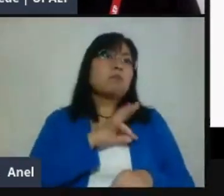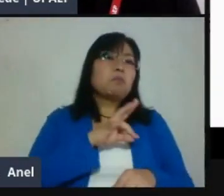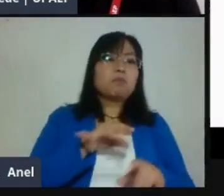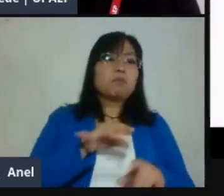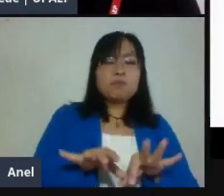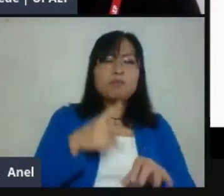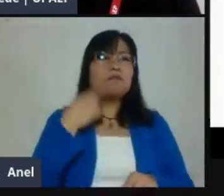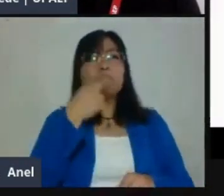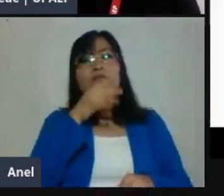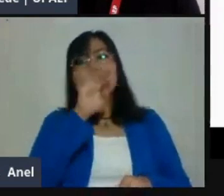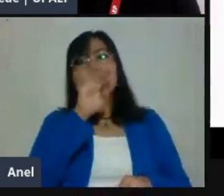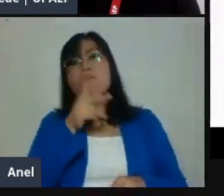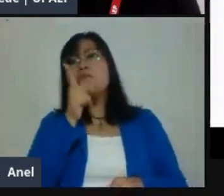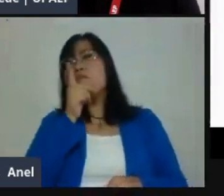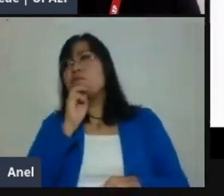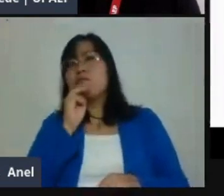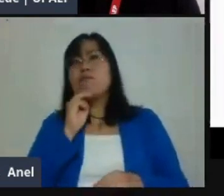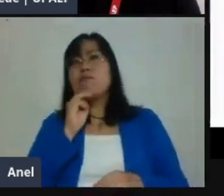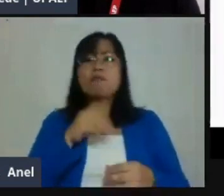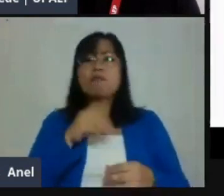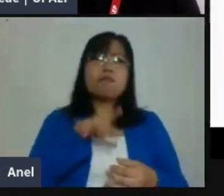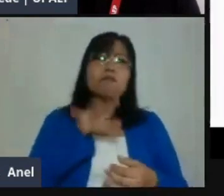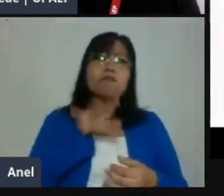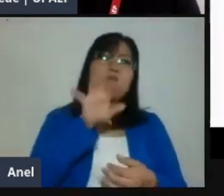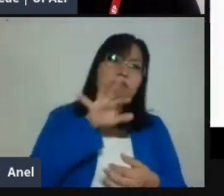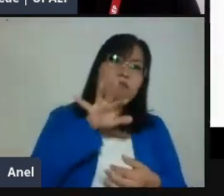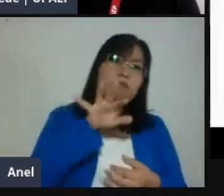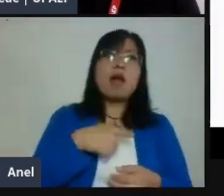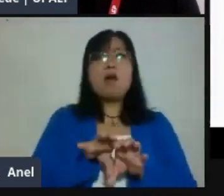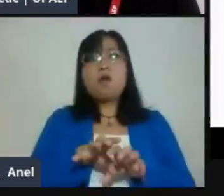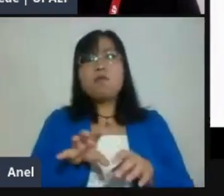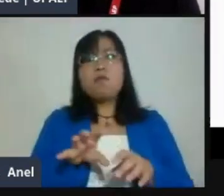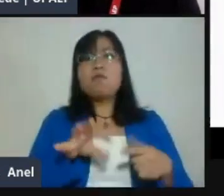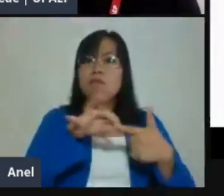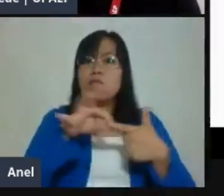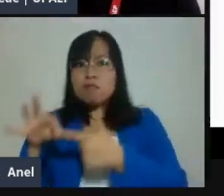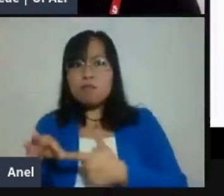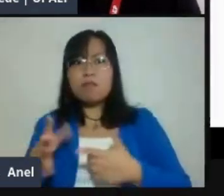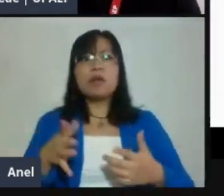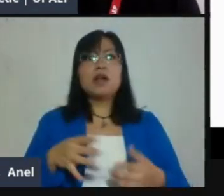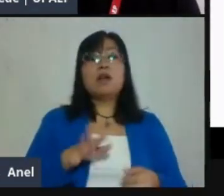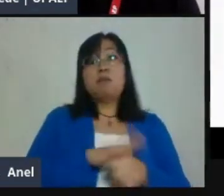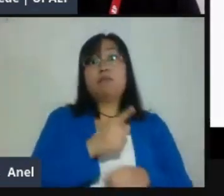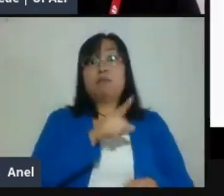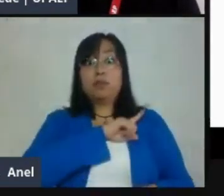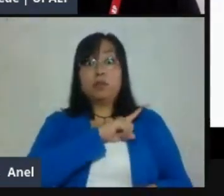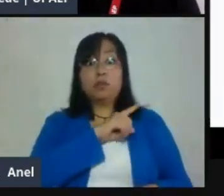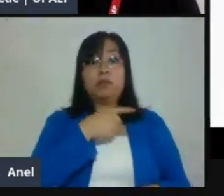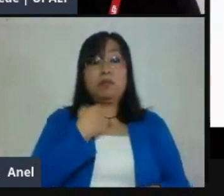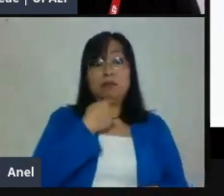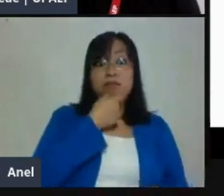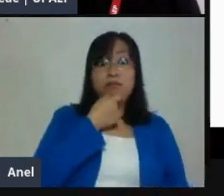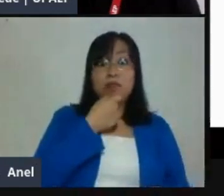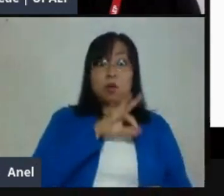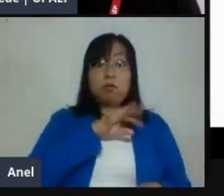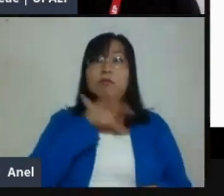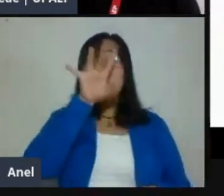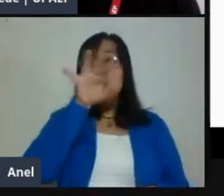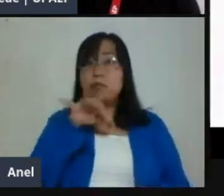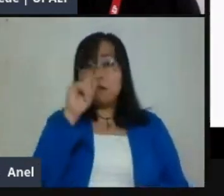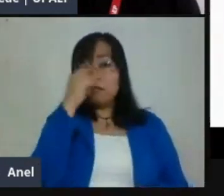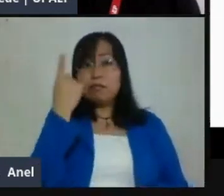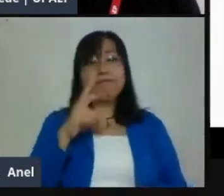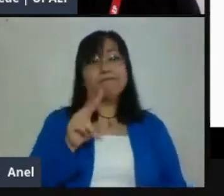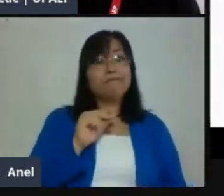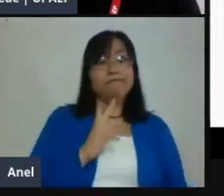saben navegar en un sitio, no pueden leer las instrucciones, entonces es bien importante y es indispensable